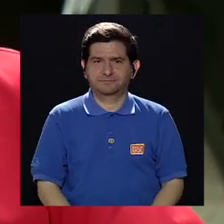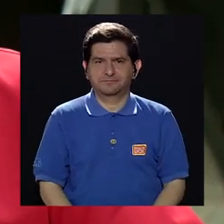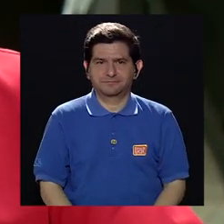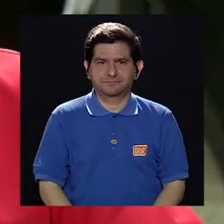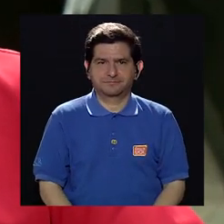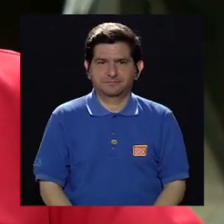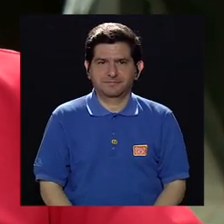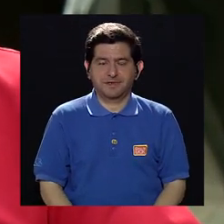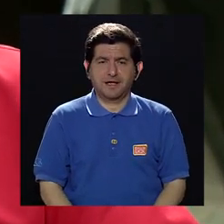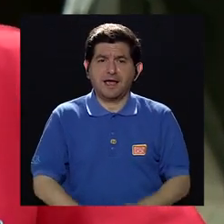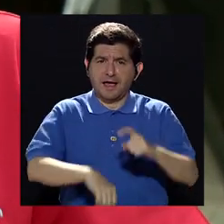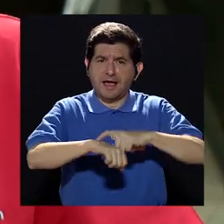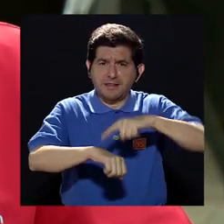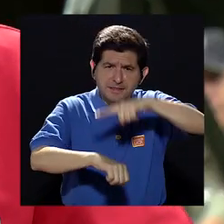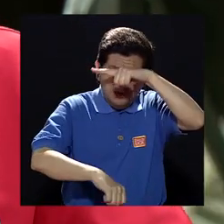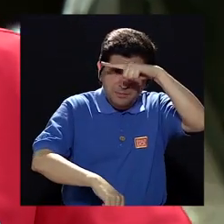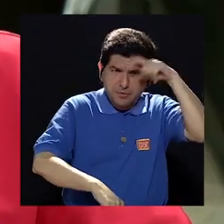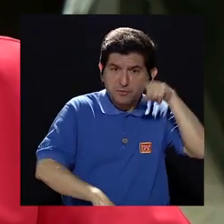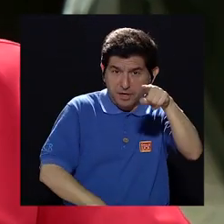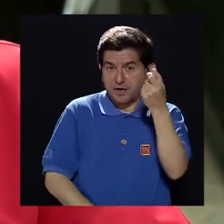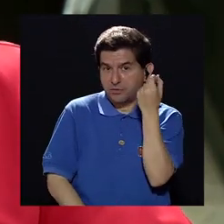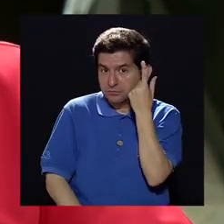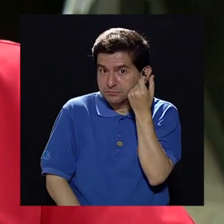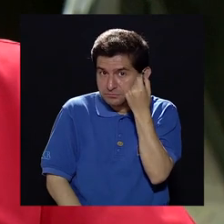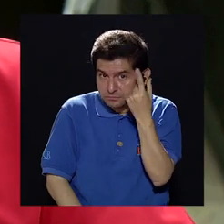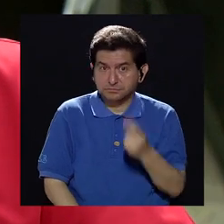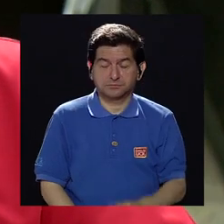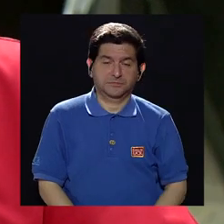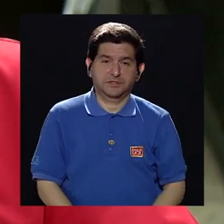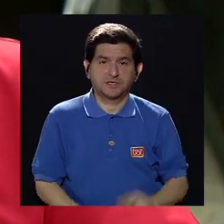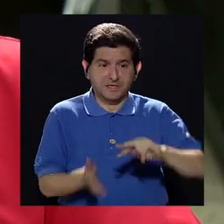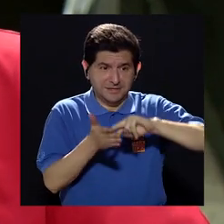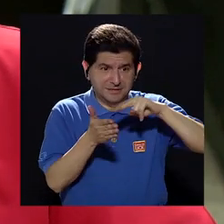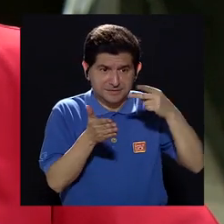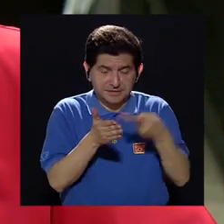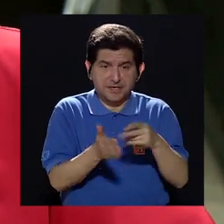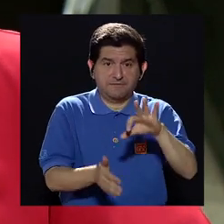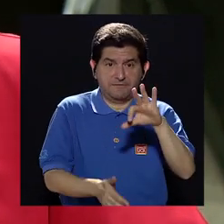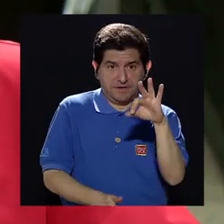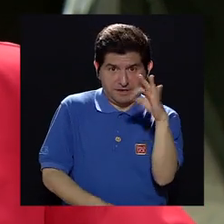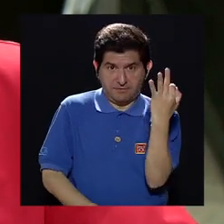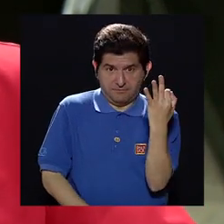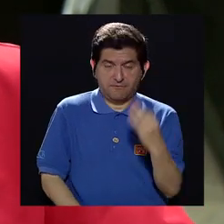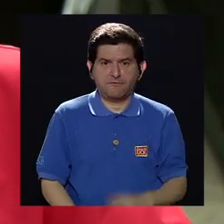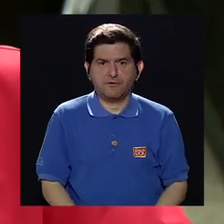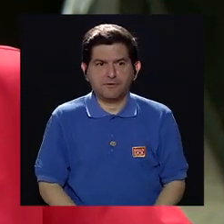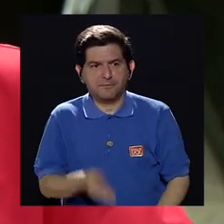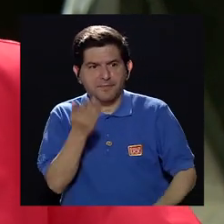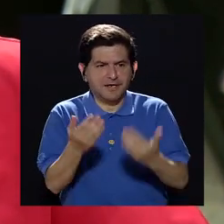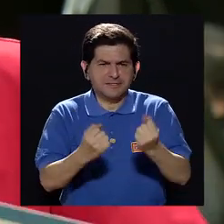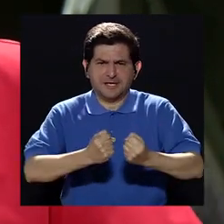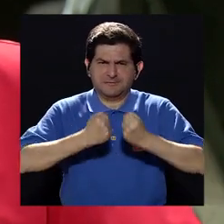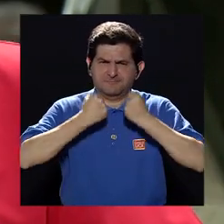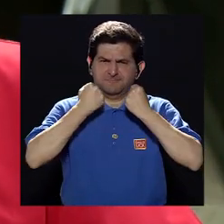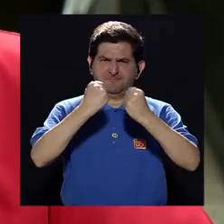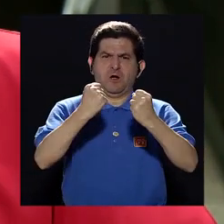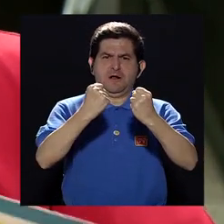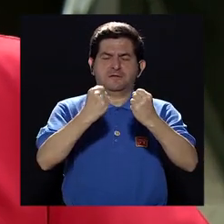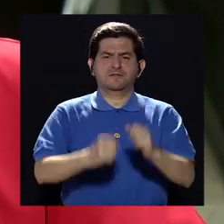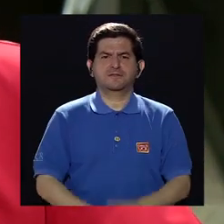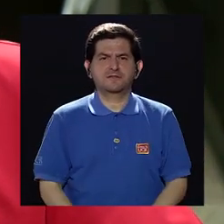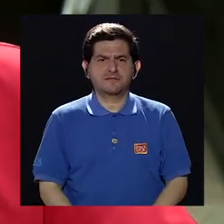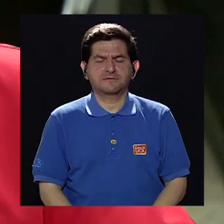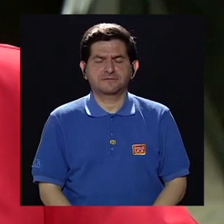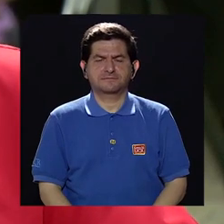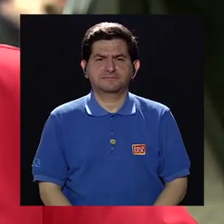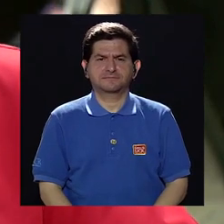esto pues en verano, como ustedes entenderán, se hace de una manera pues más fuerte, de